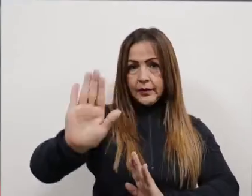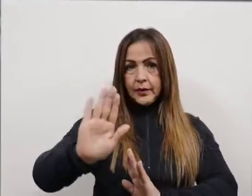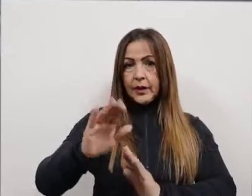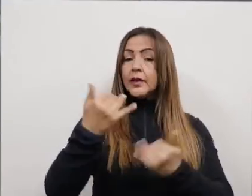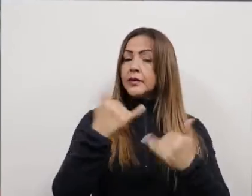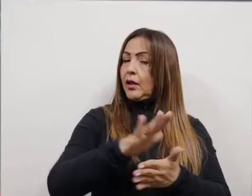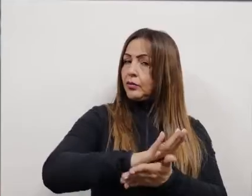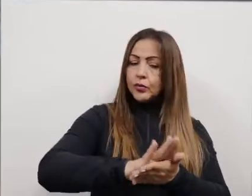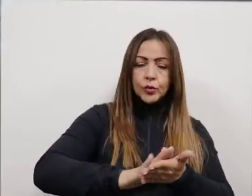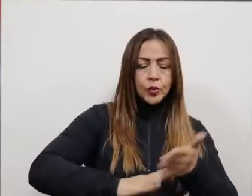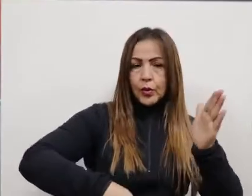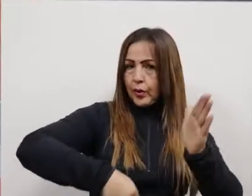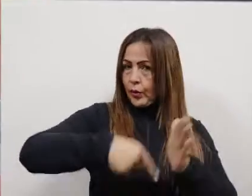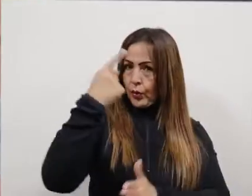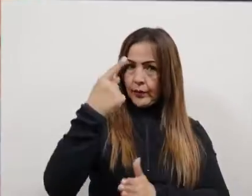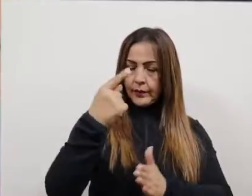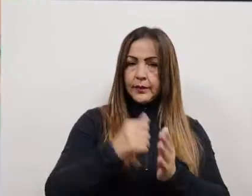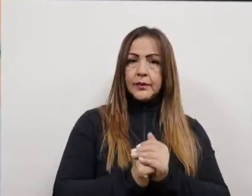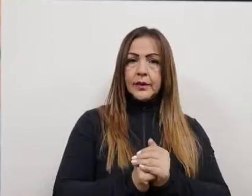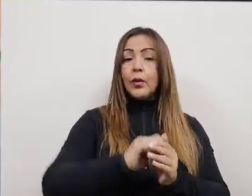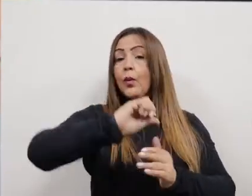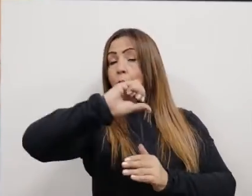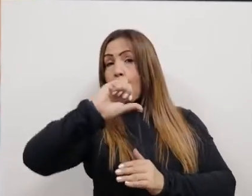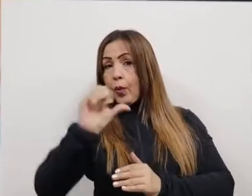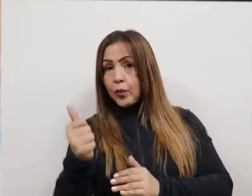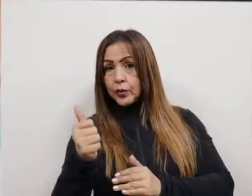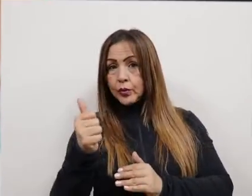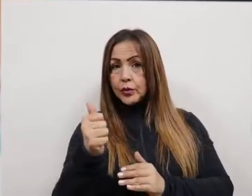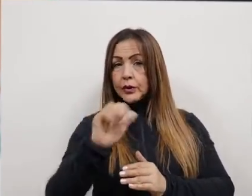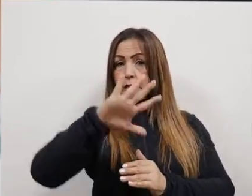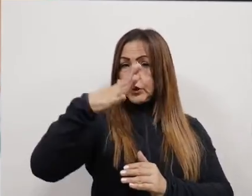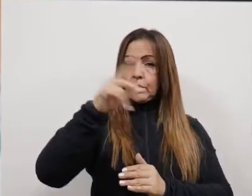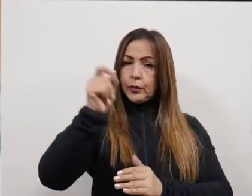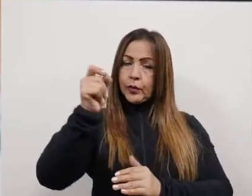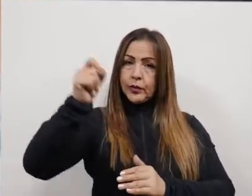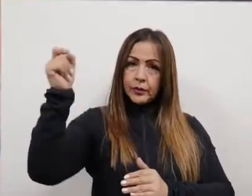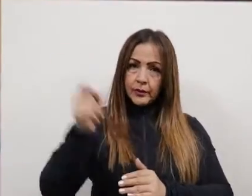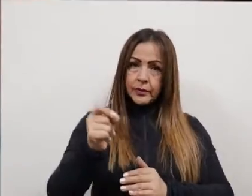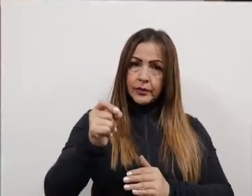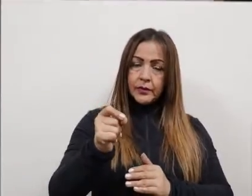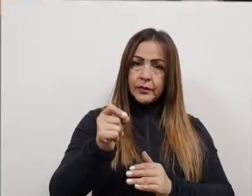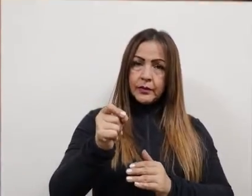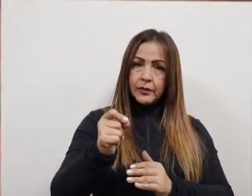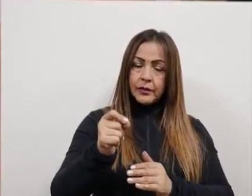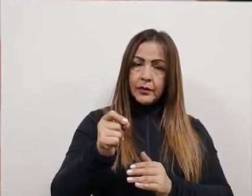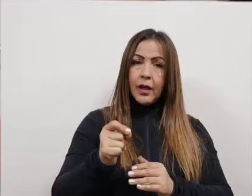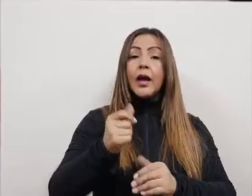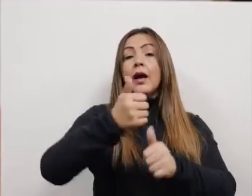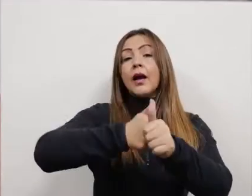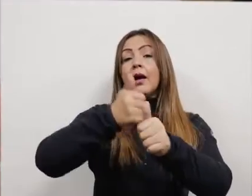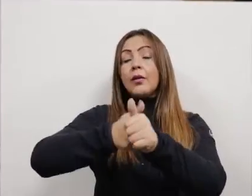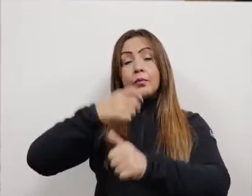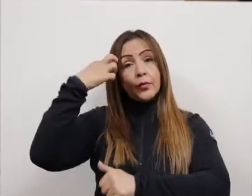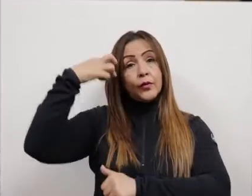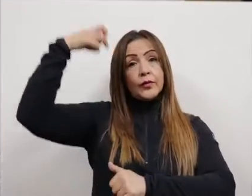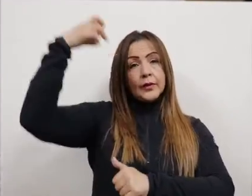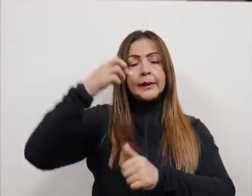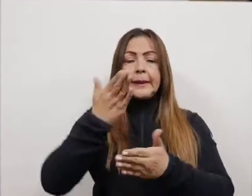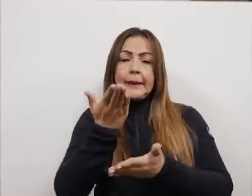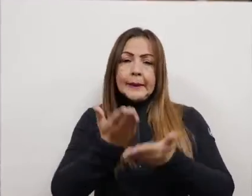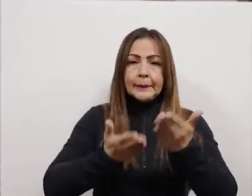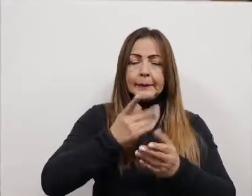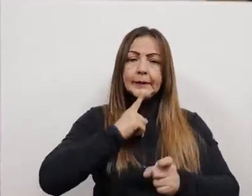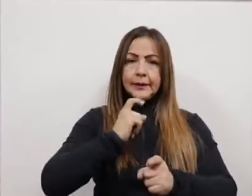95% se resuelven de forma inmediata. El otro 5% son transferidas a los